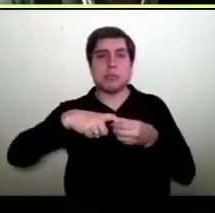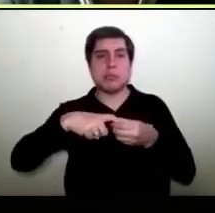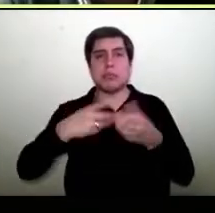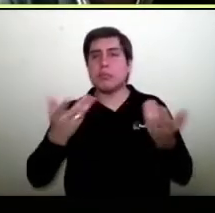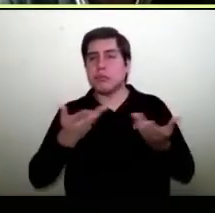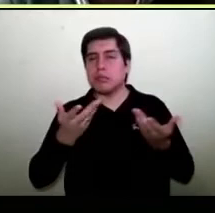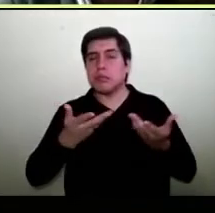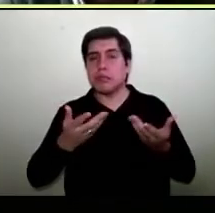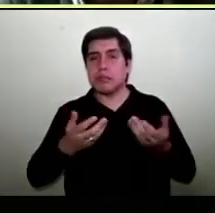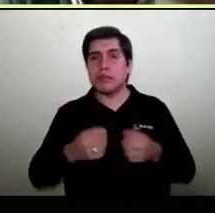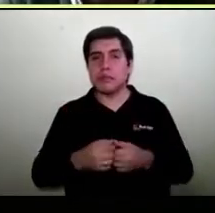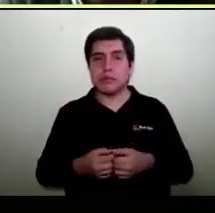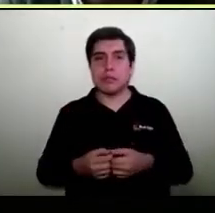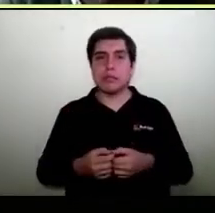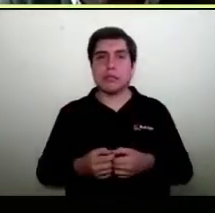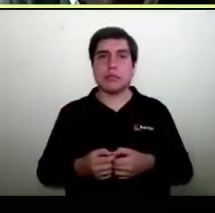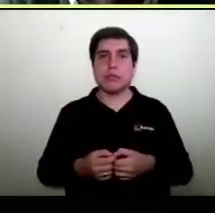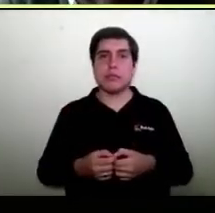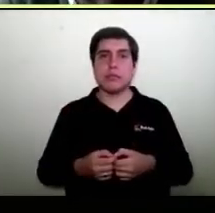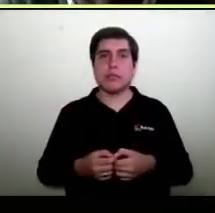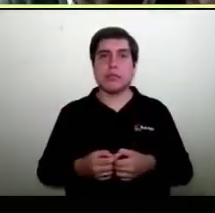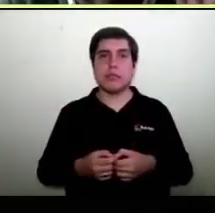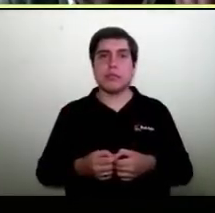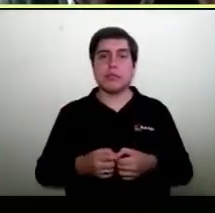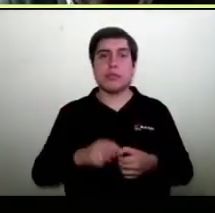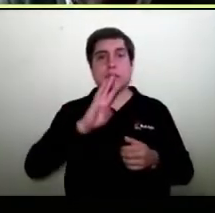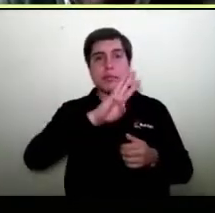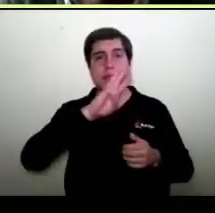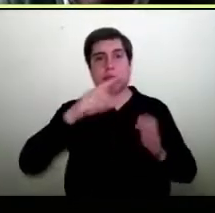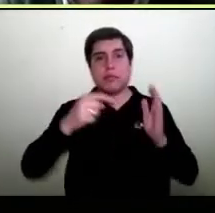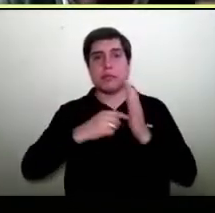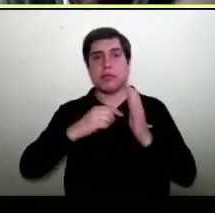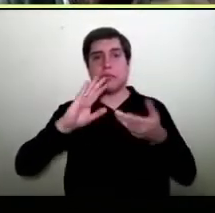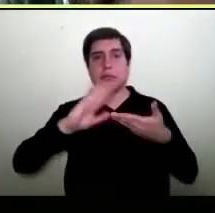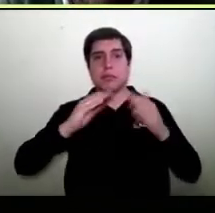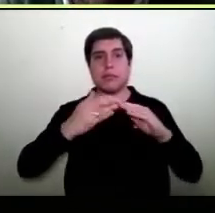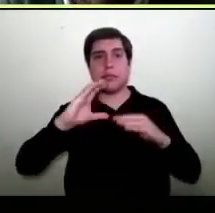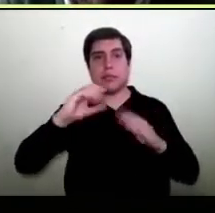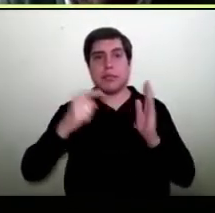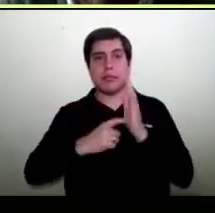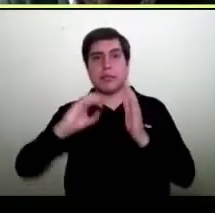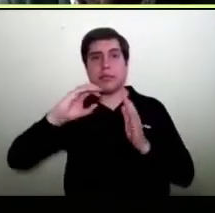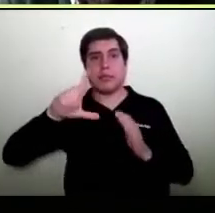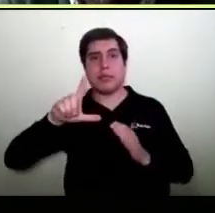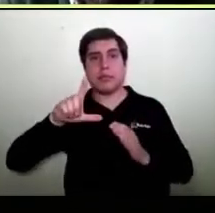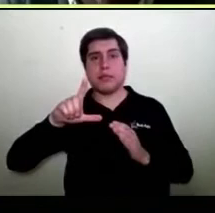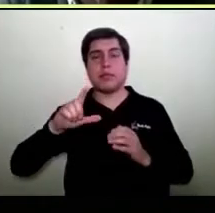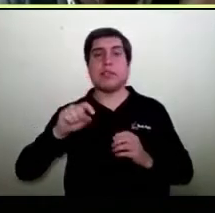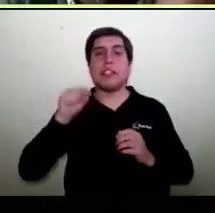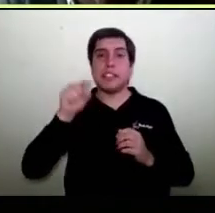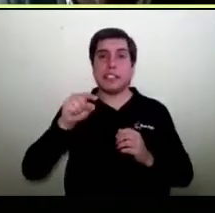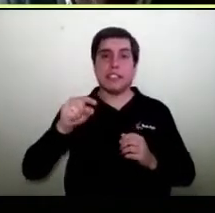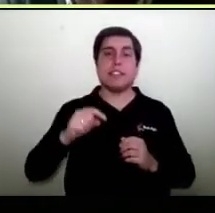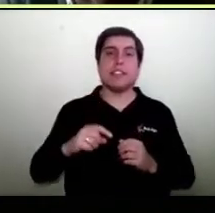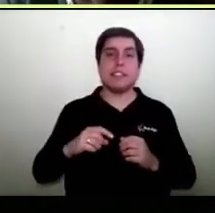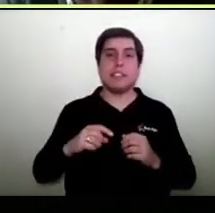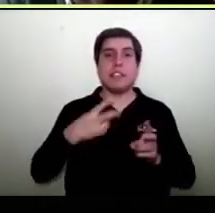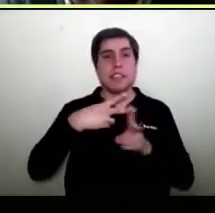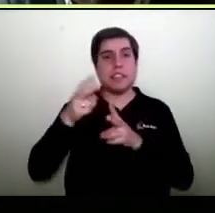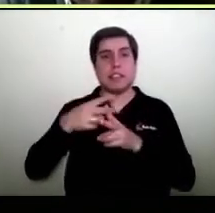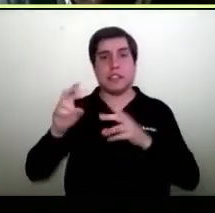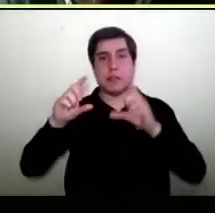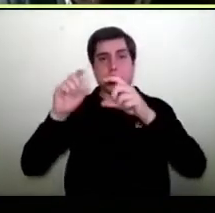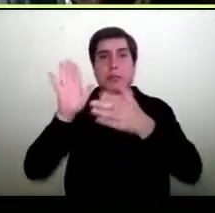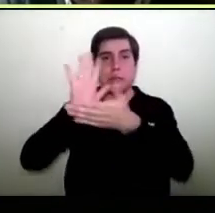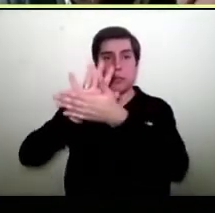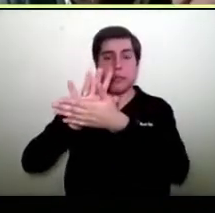lo dije, pero te voy preguntar si yo antes www.comunidadc.cl y ahí creas perfil y en el